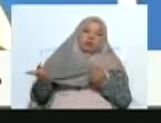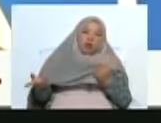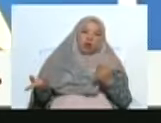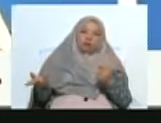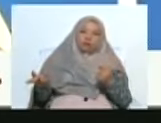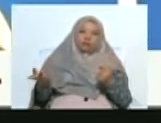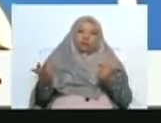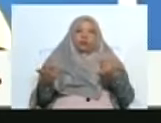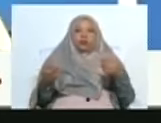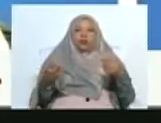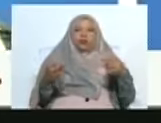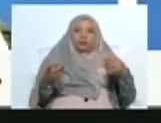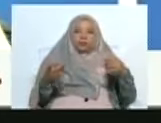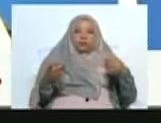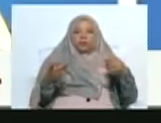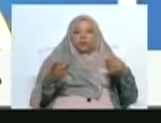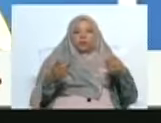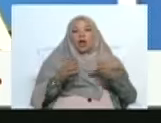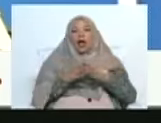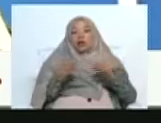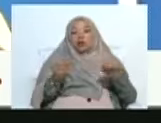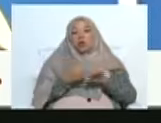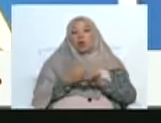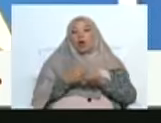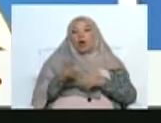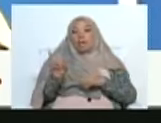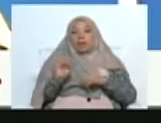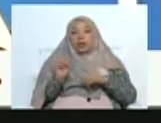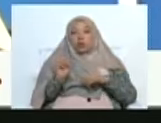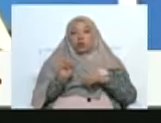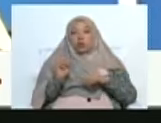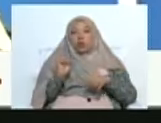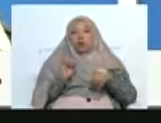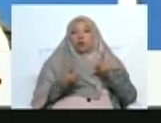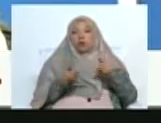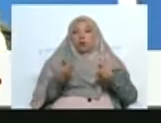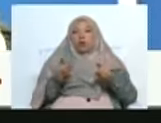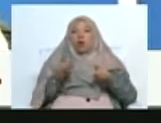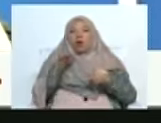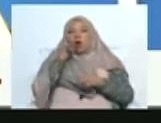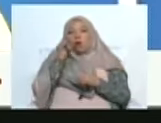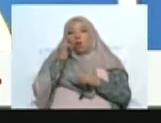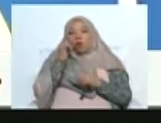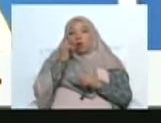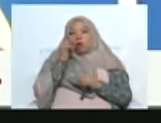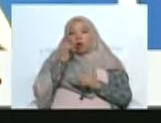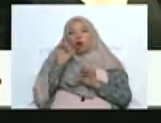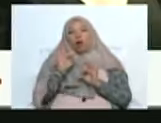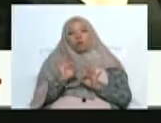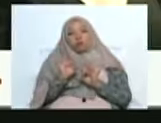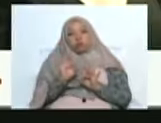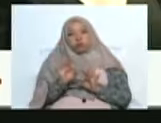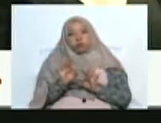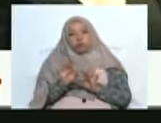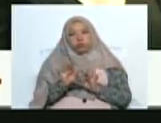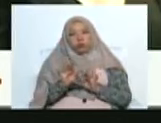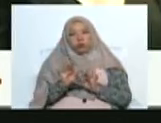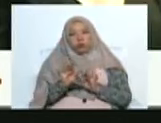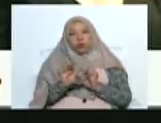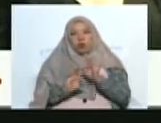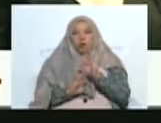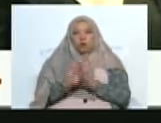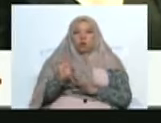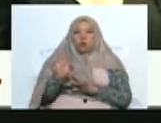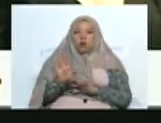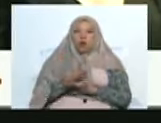de ese instrumento en todo el país, que además se dedican con fervor, que construyen